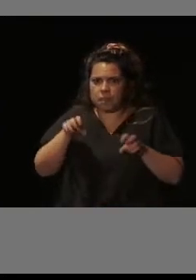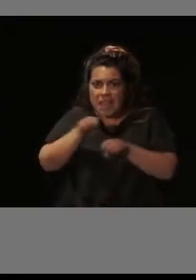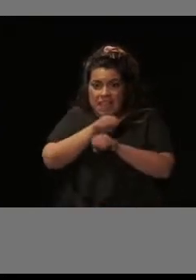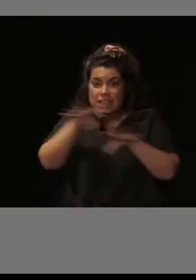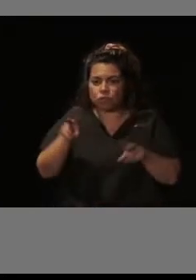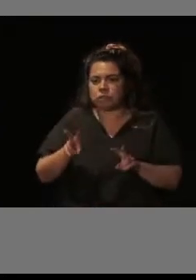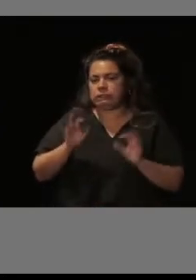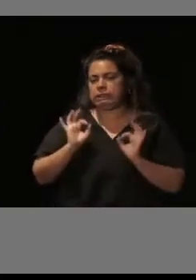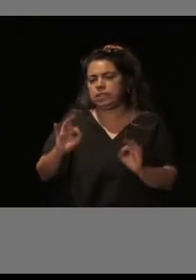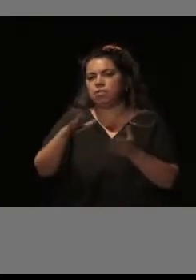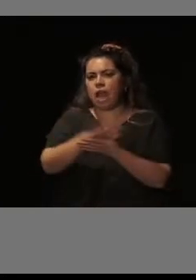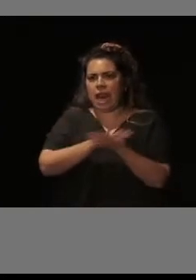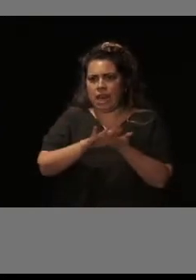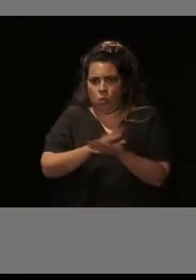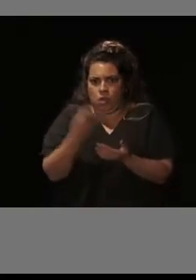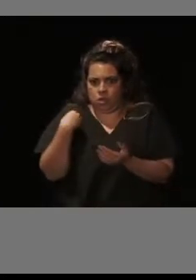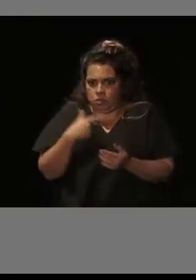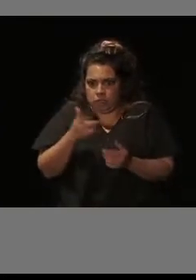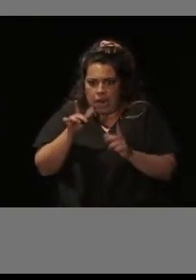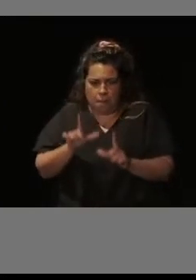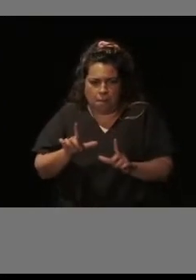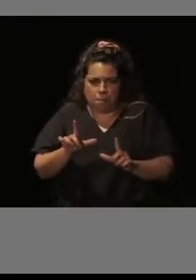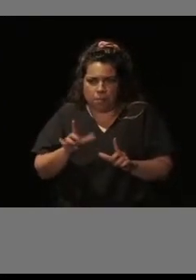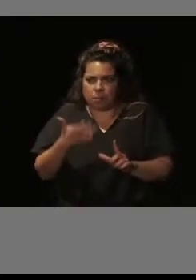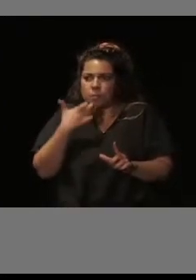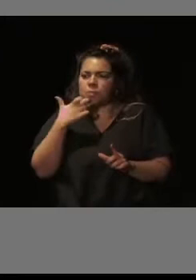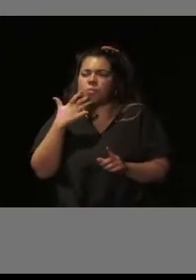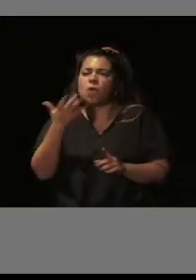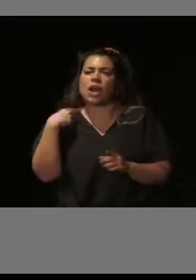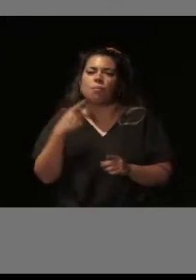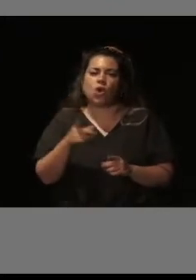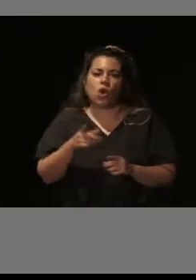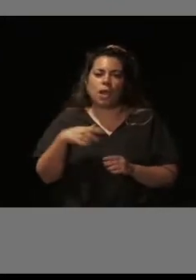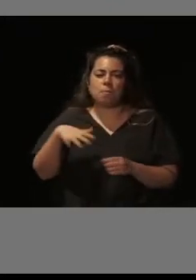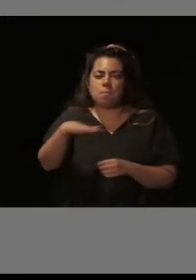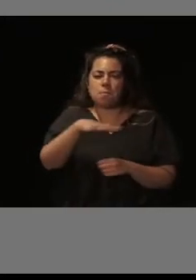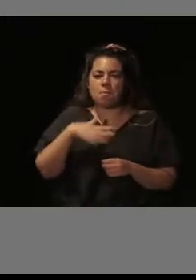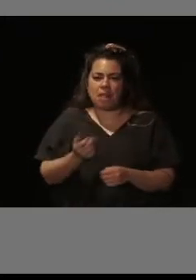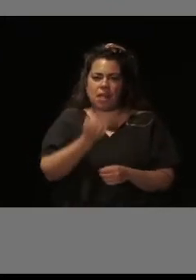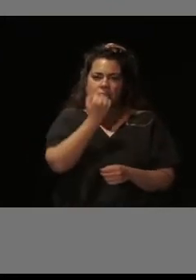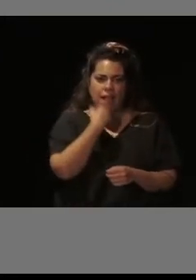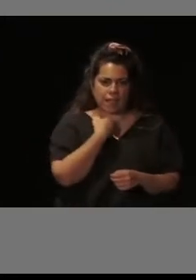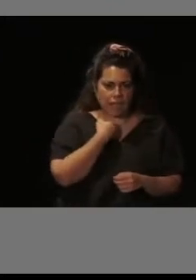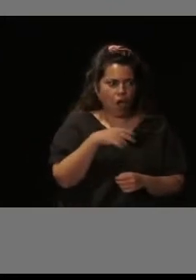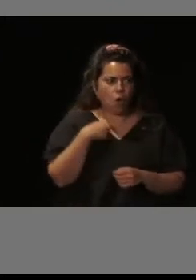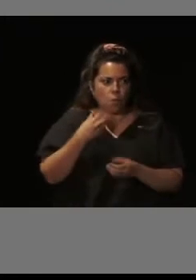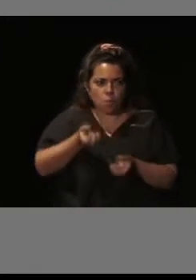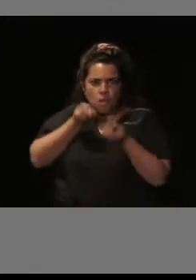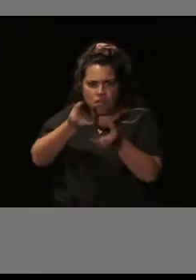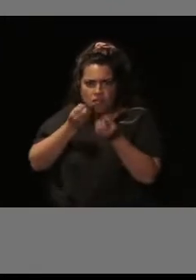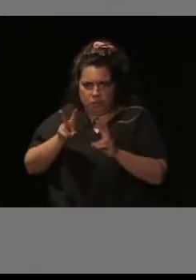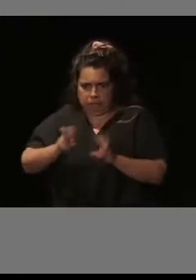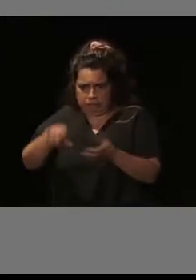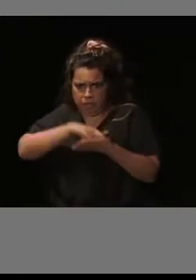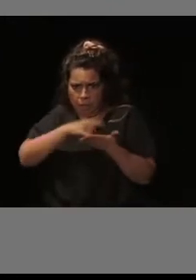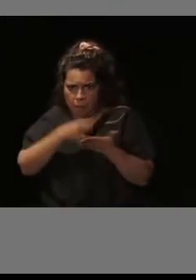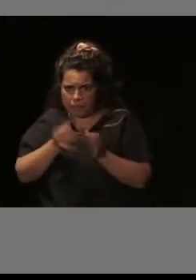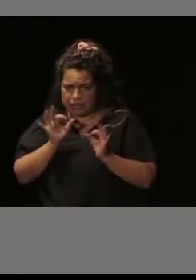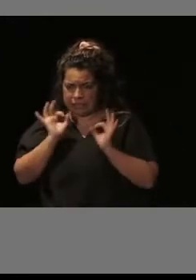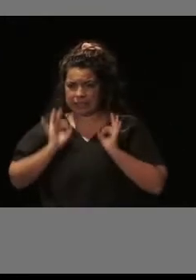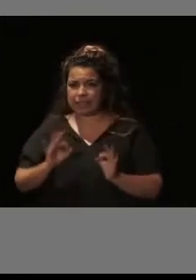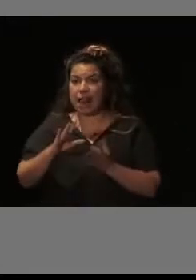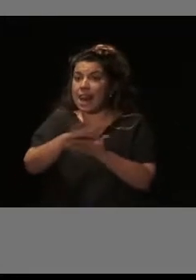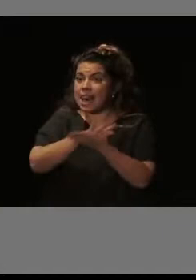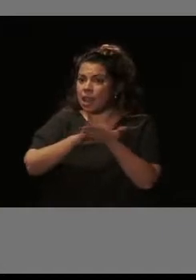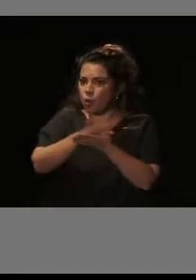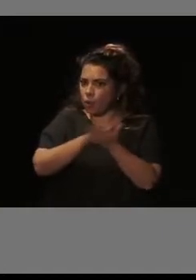Lengua de Signos, en las principales pantallas de Madrid, como en la Plaza de Callao y demás, con información sobre los planes en Lengua de Signos.